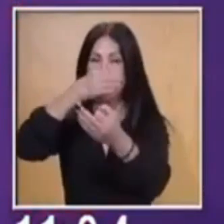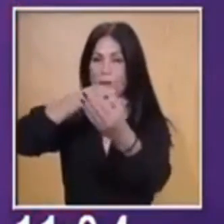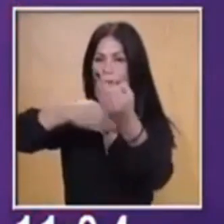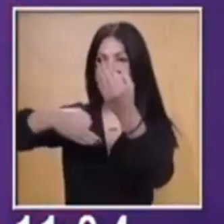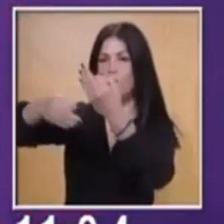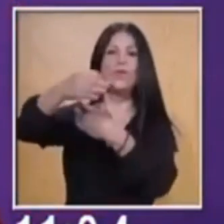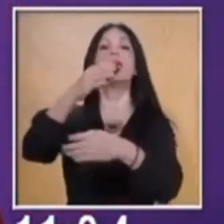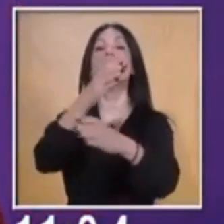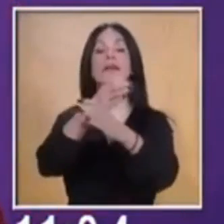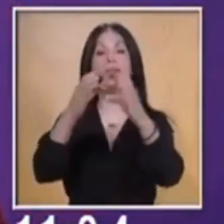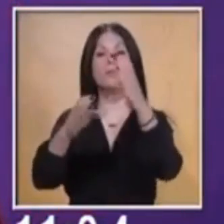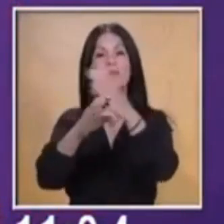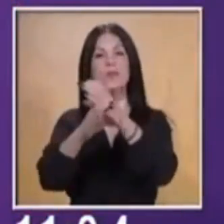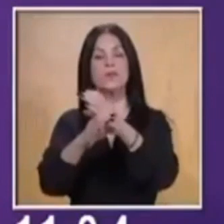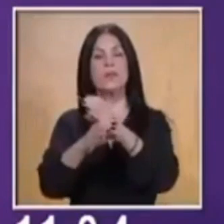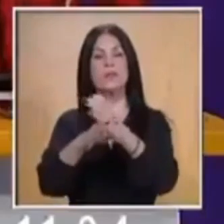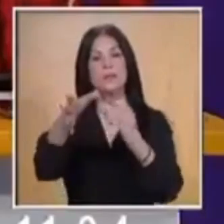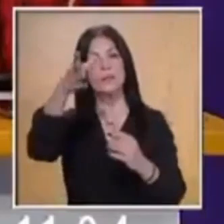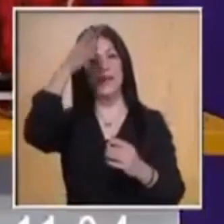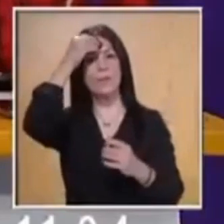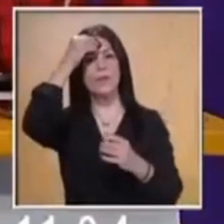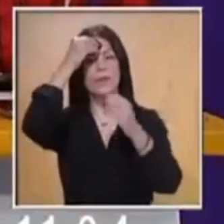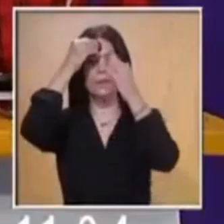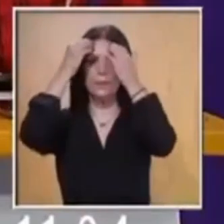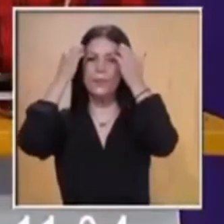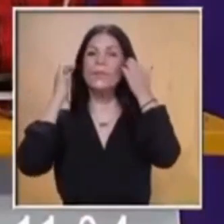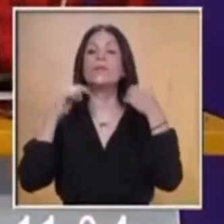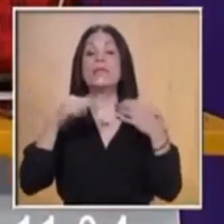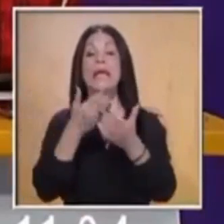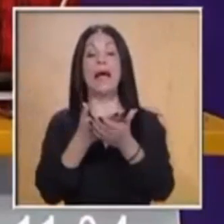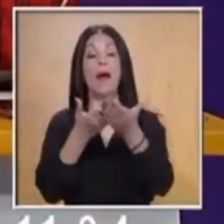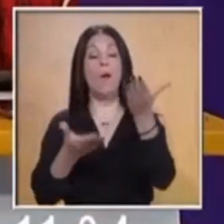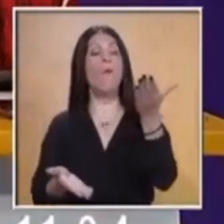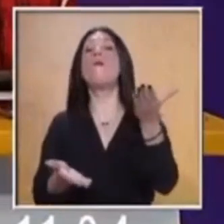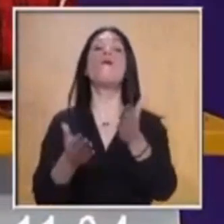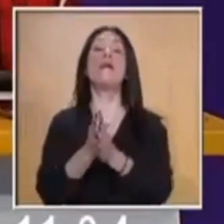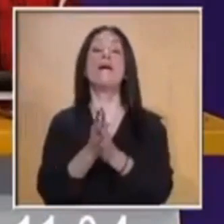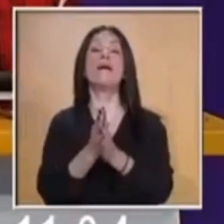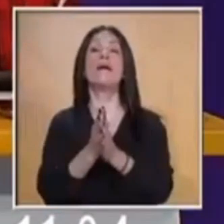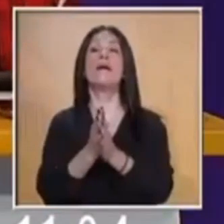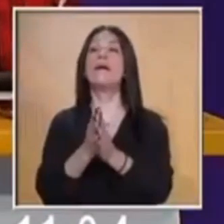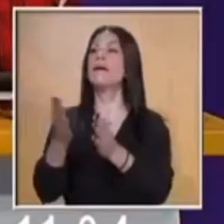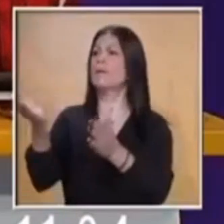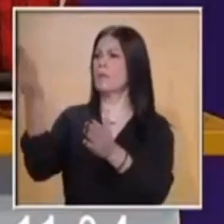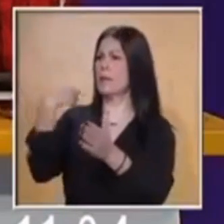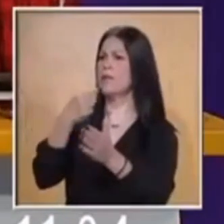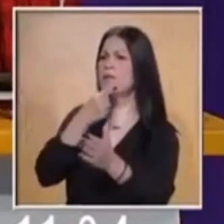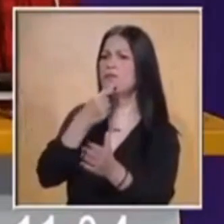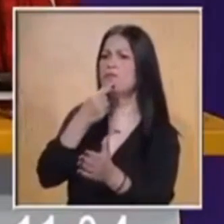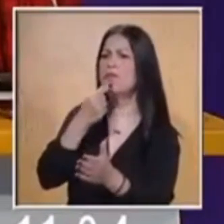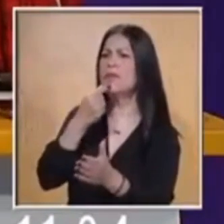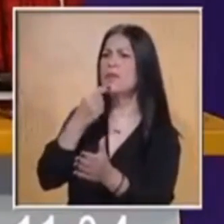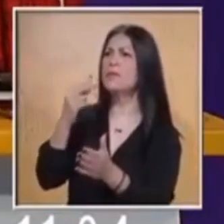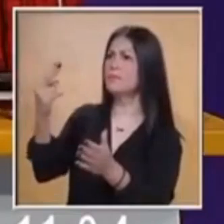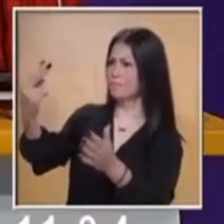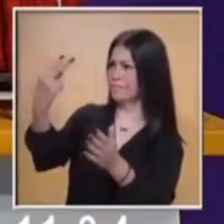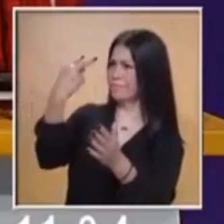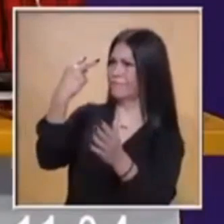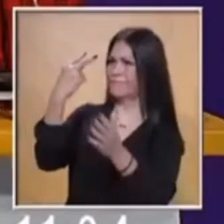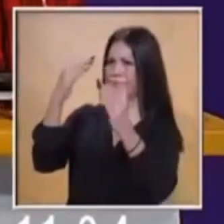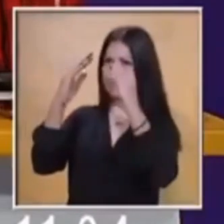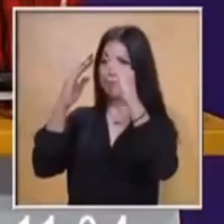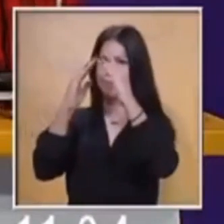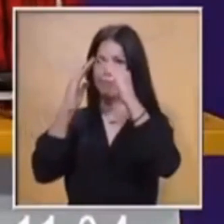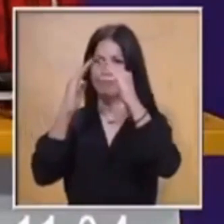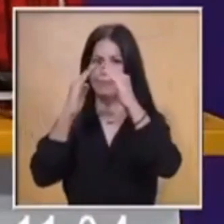ver el día de hoy. Muy bien, pues ahora los invito a todos los niños que nos están viendo desde casita, pero no solamente